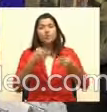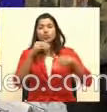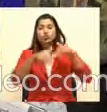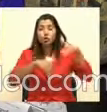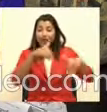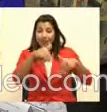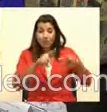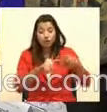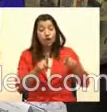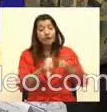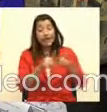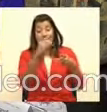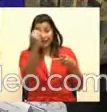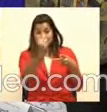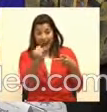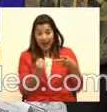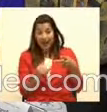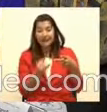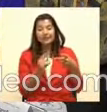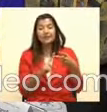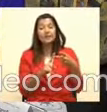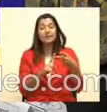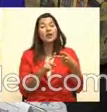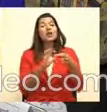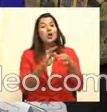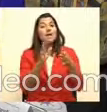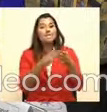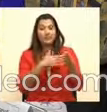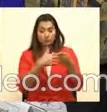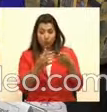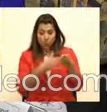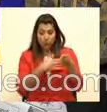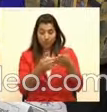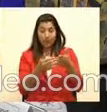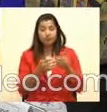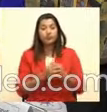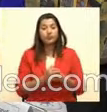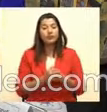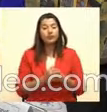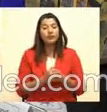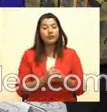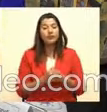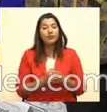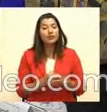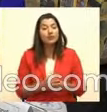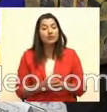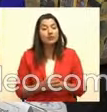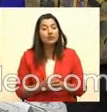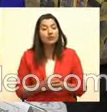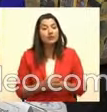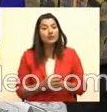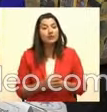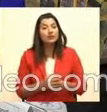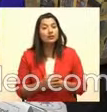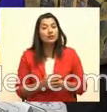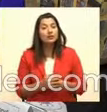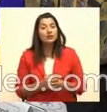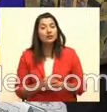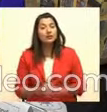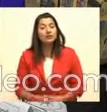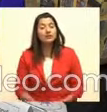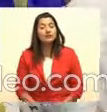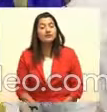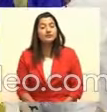artes también, eh, lo que es pintura, él, tiene unos cuadros preciosos, sí, cualquier detalle, él. No,